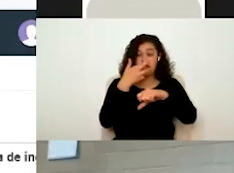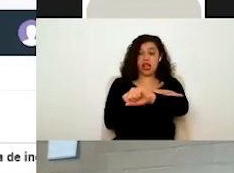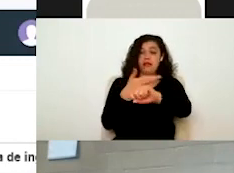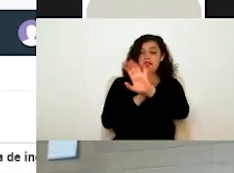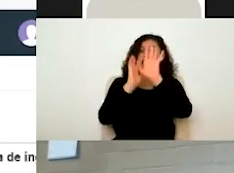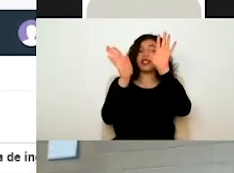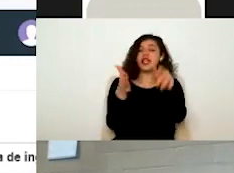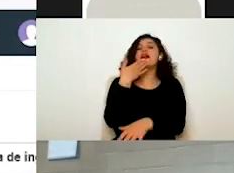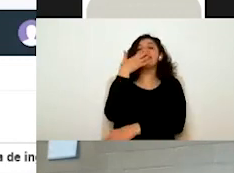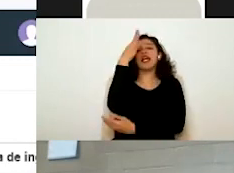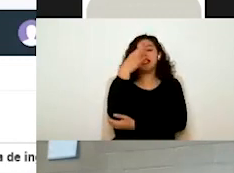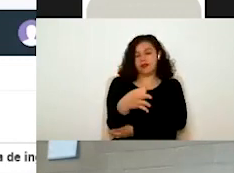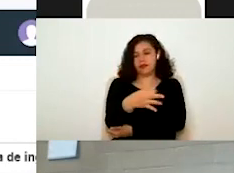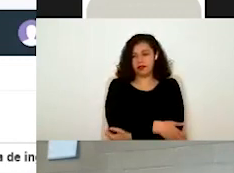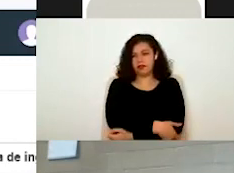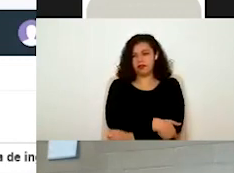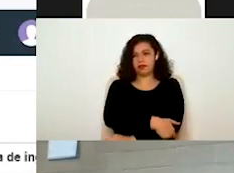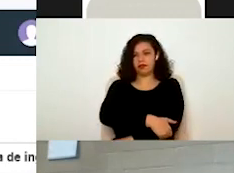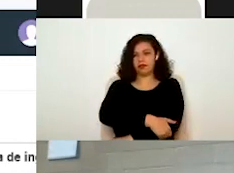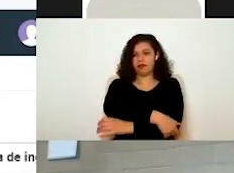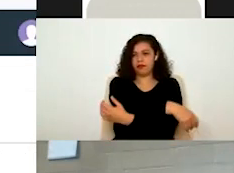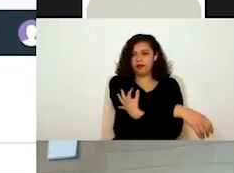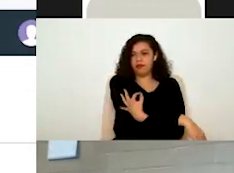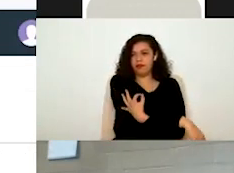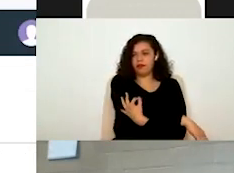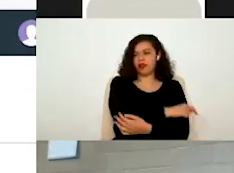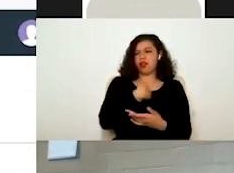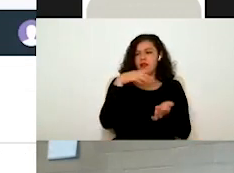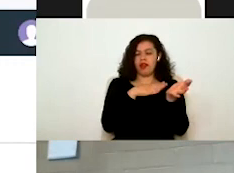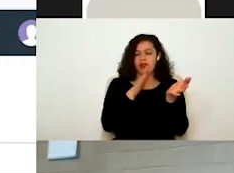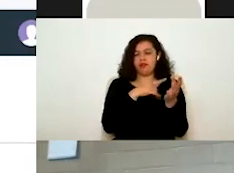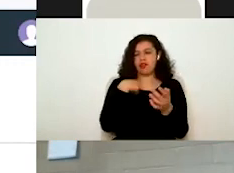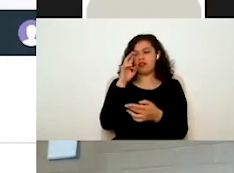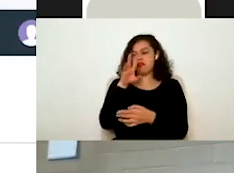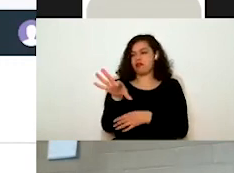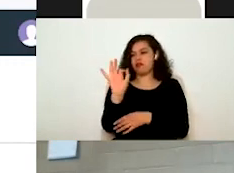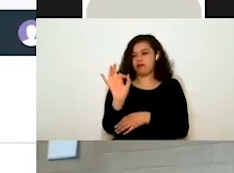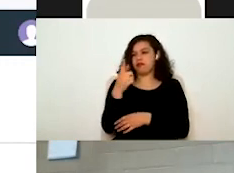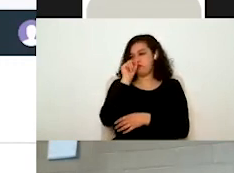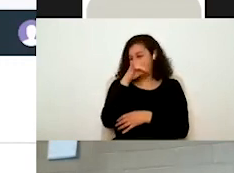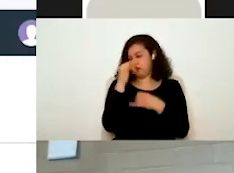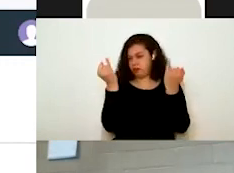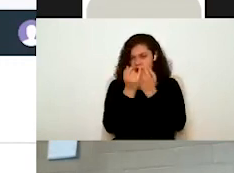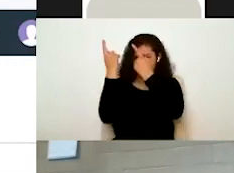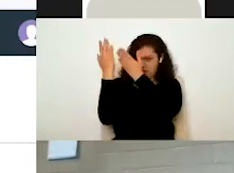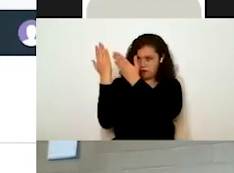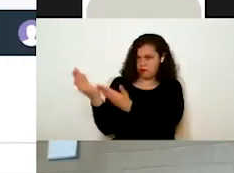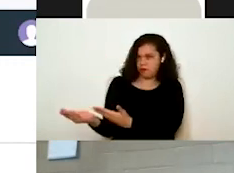por parte de mi asesor. Si yo le doy clic en ver documentación, bueno, nos muestra la misma leyenda aquí a